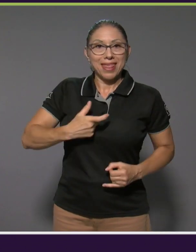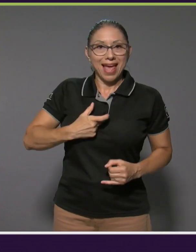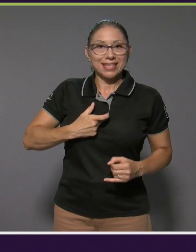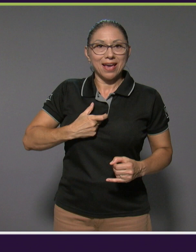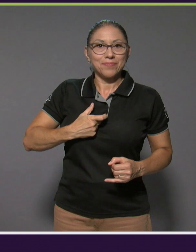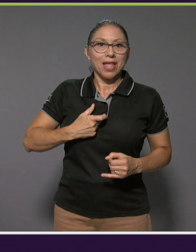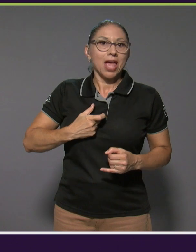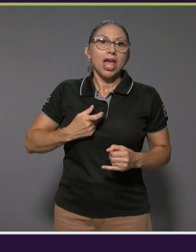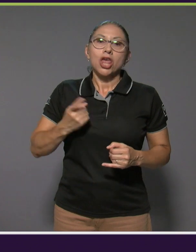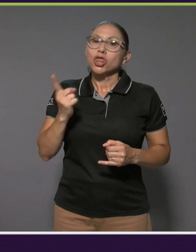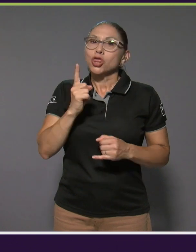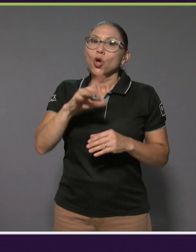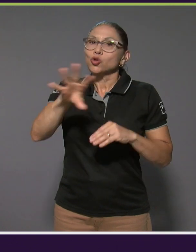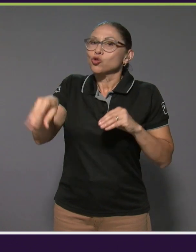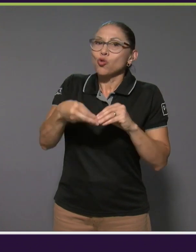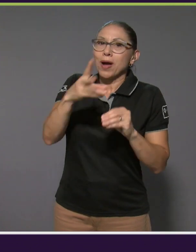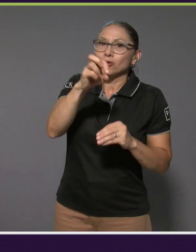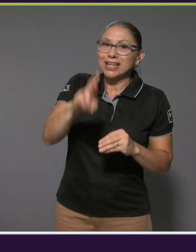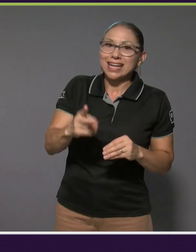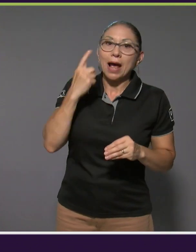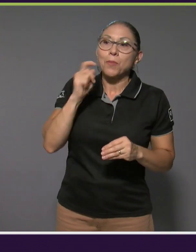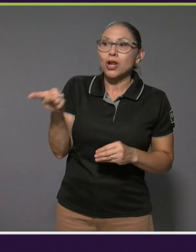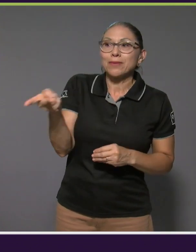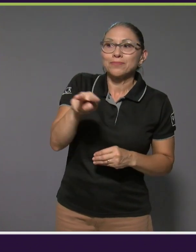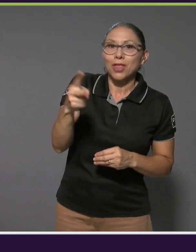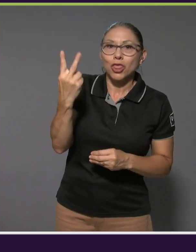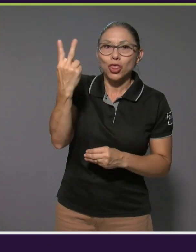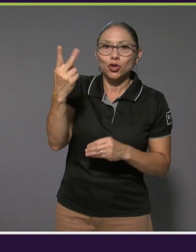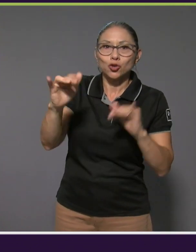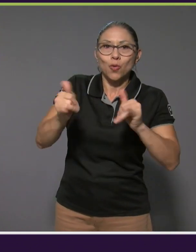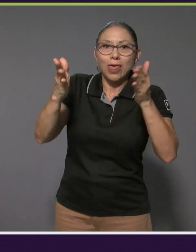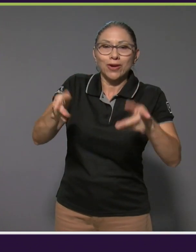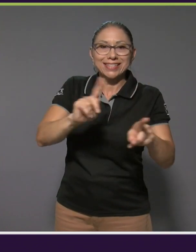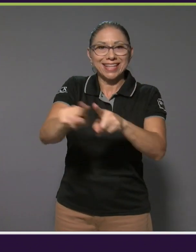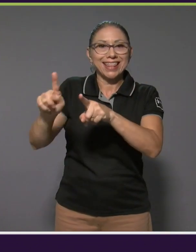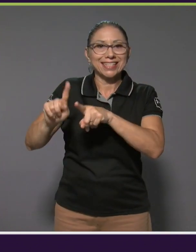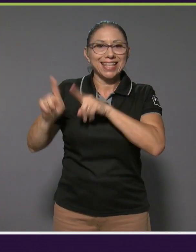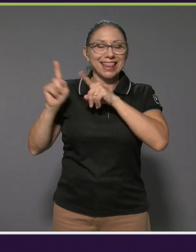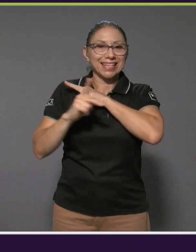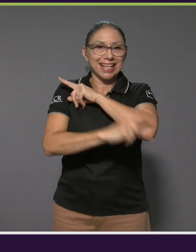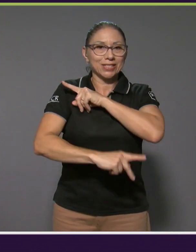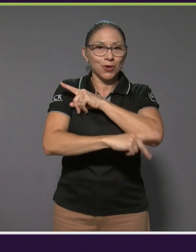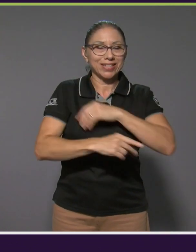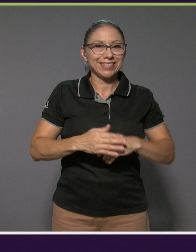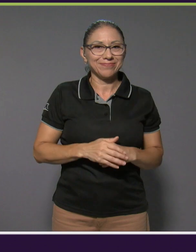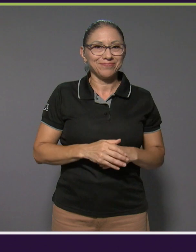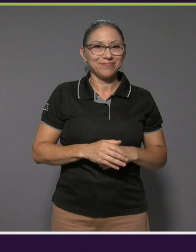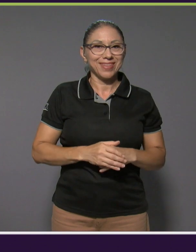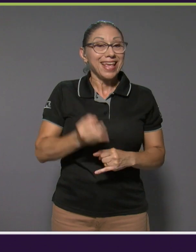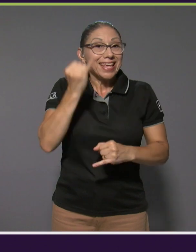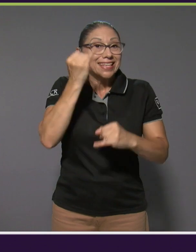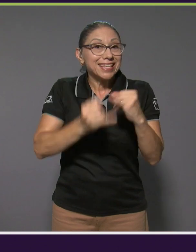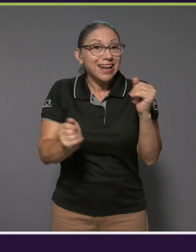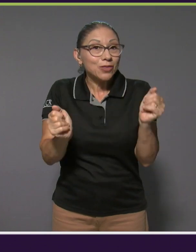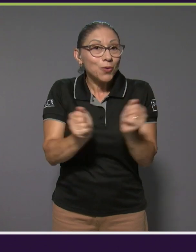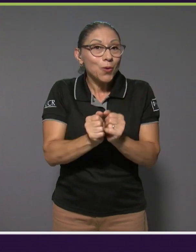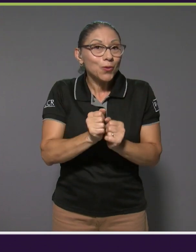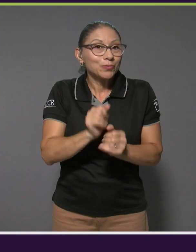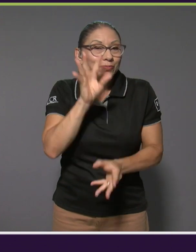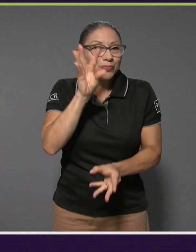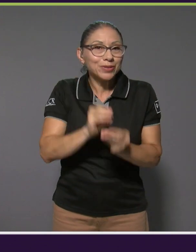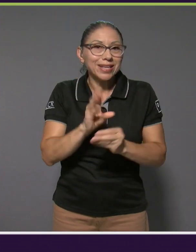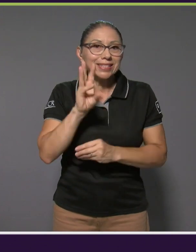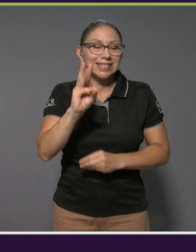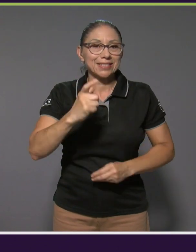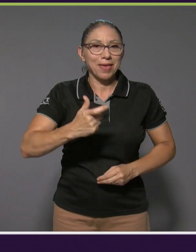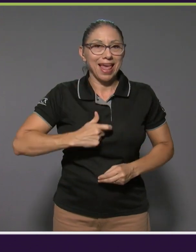a Costa Rica al tratarse de una dupla de jugadoras de distintas naciones. Y cerrando la cuenta de seis medallas para